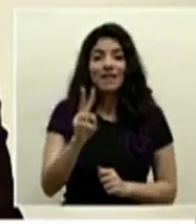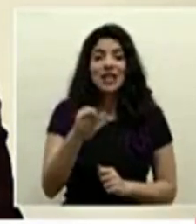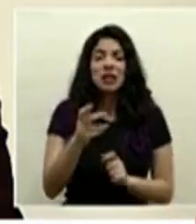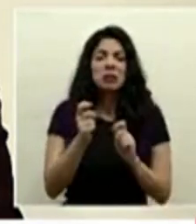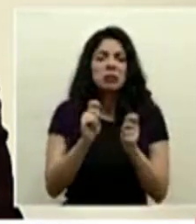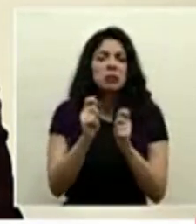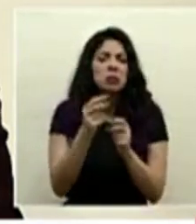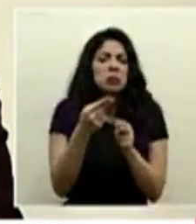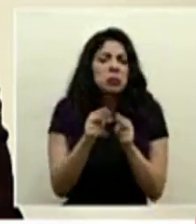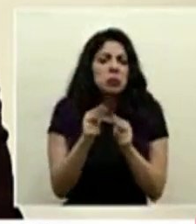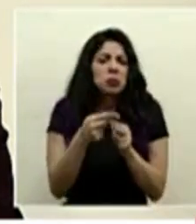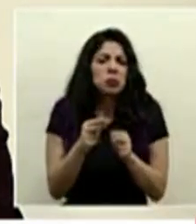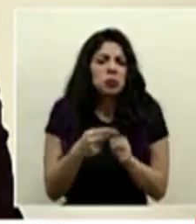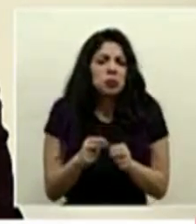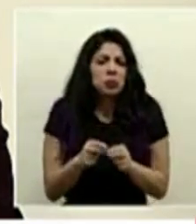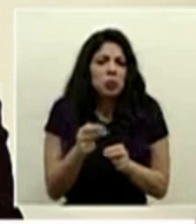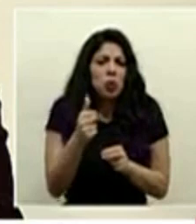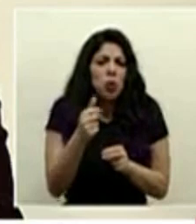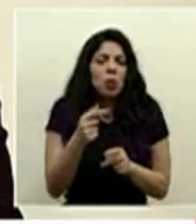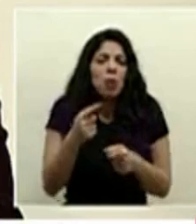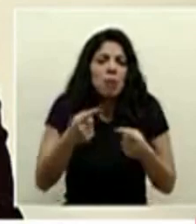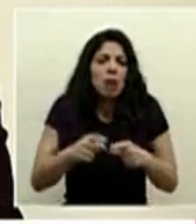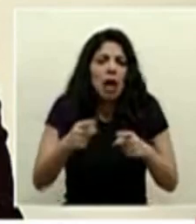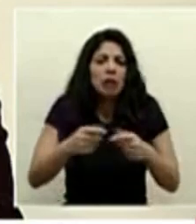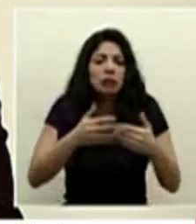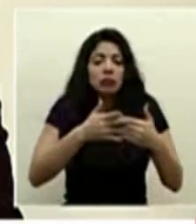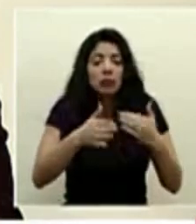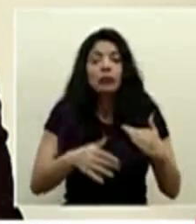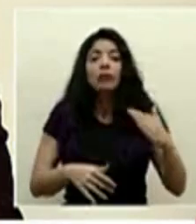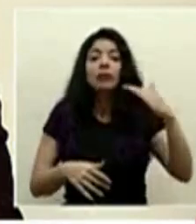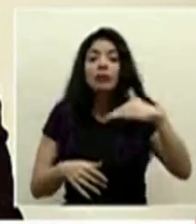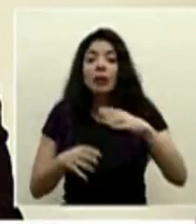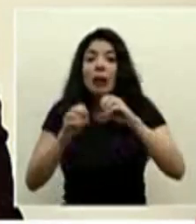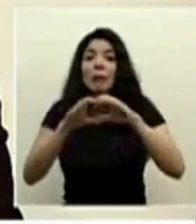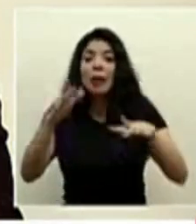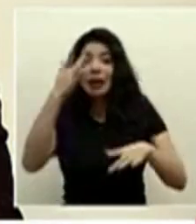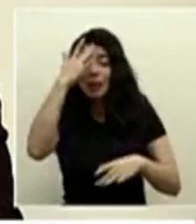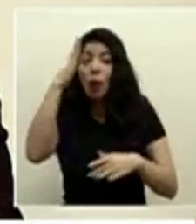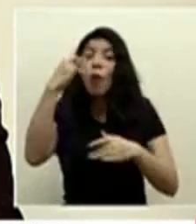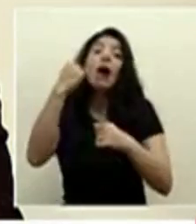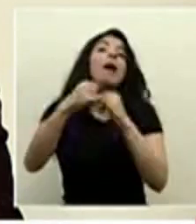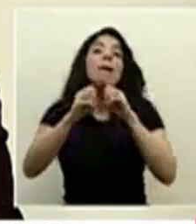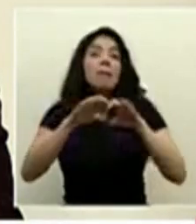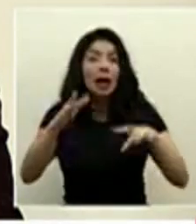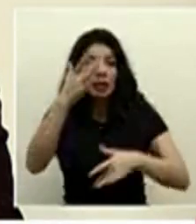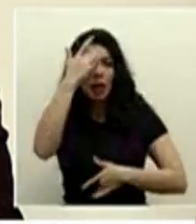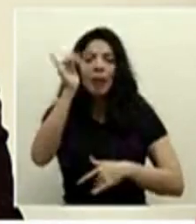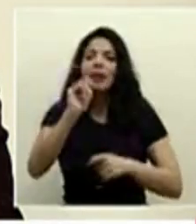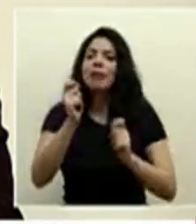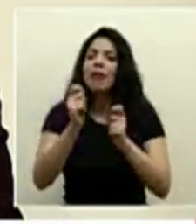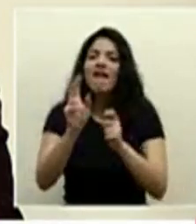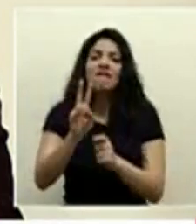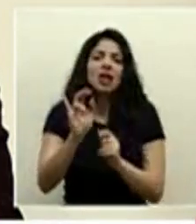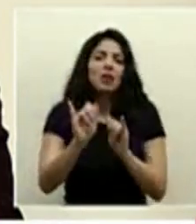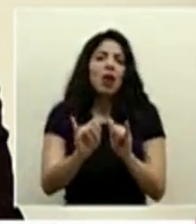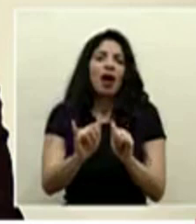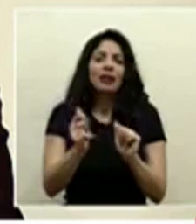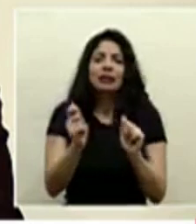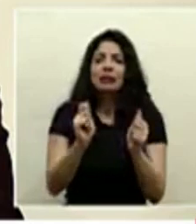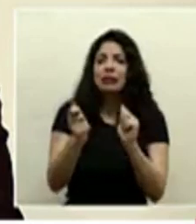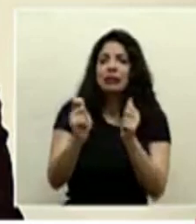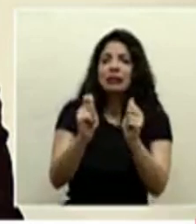menores se van a dar en medio de la pandemia y posterior a cuando ya incluso termine la pandemia es una capacidad que tienen los virus y los